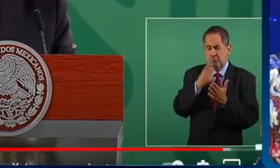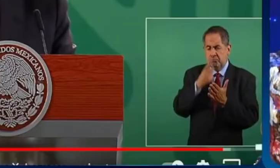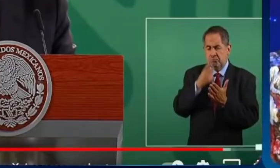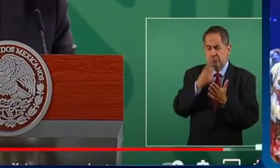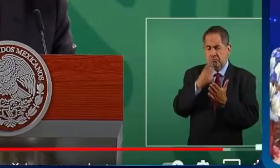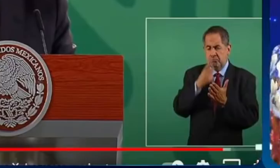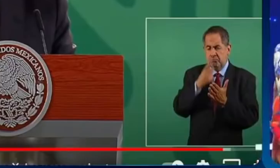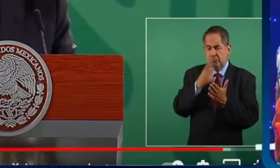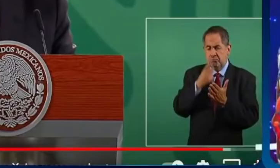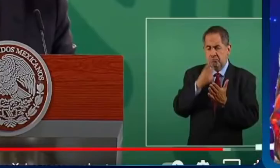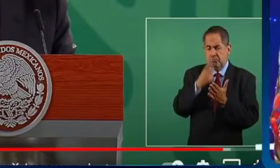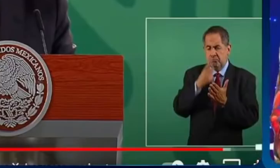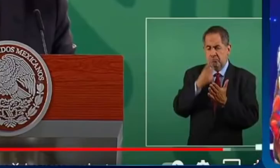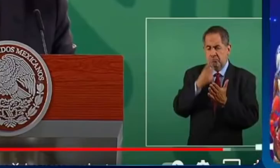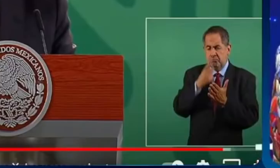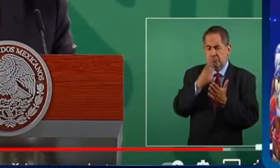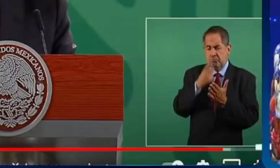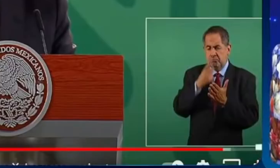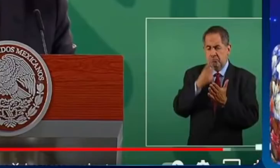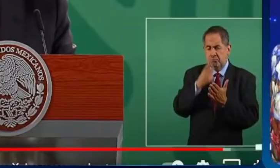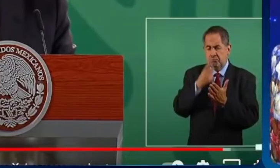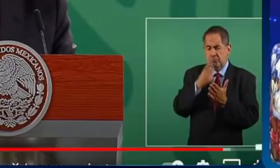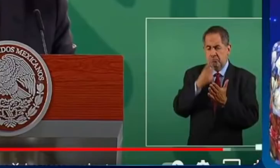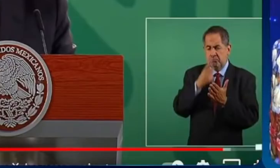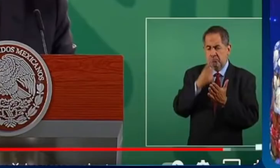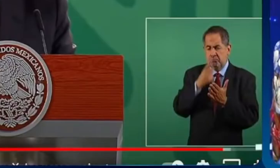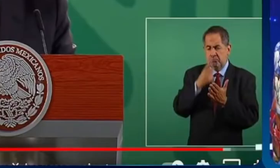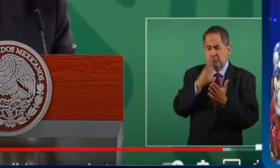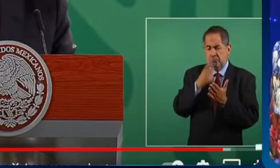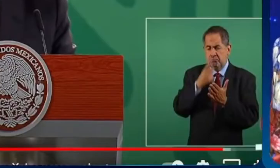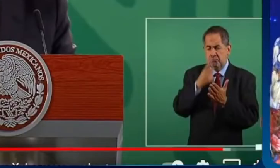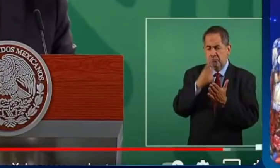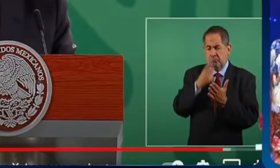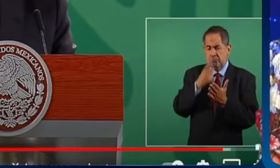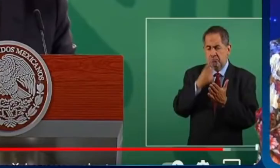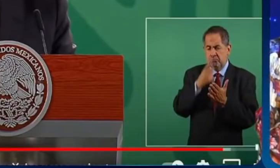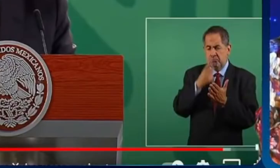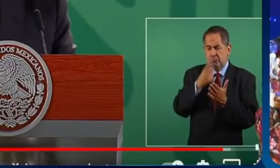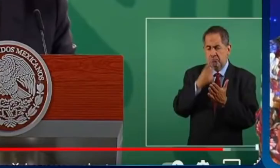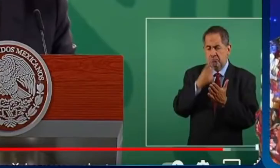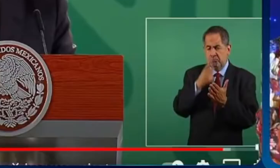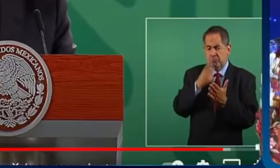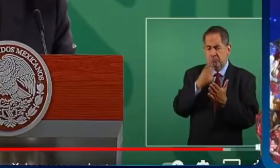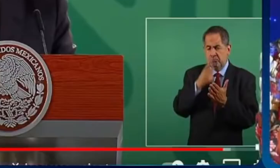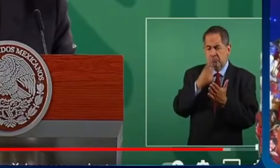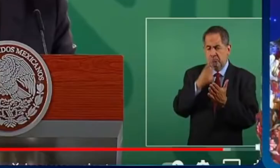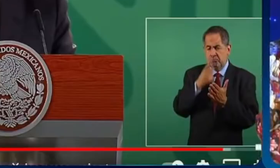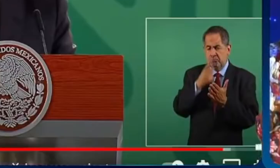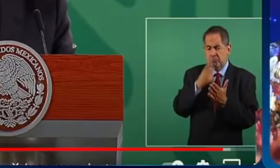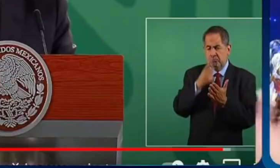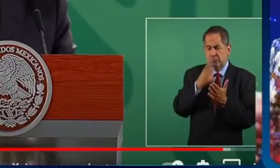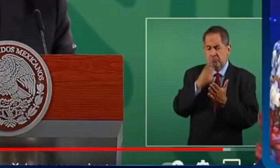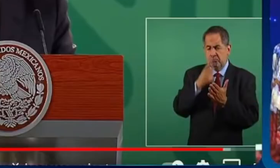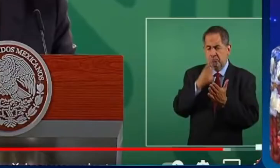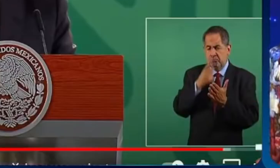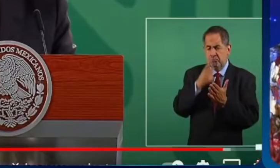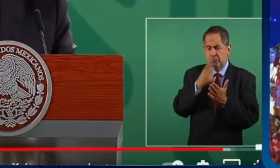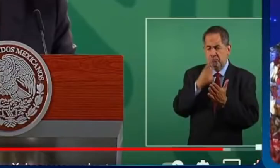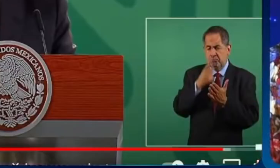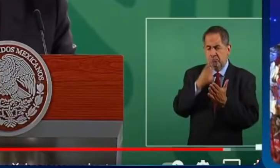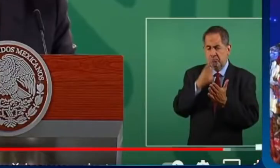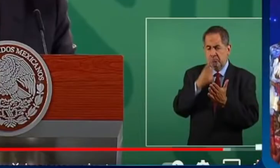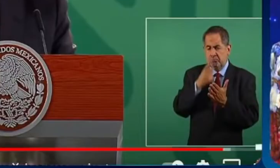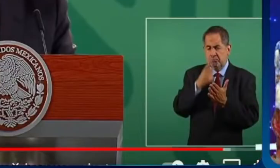el tribunal electoral y lo he mencionado en un sinfín de videos porque bueno en este momento están en juego cinco candidaturas para la siguiente